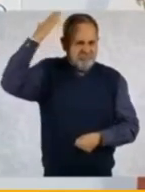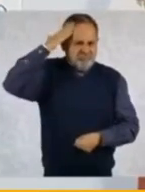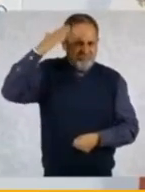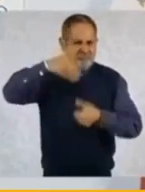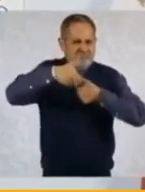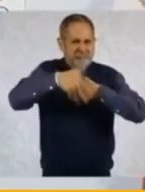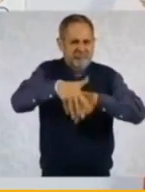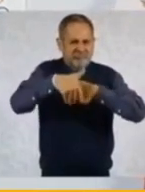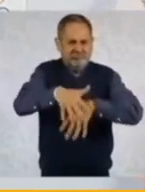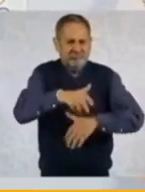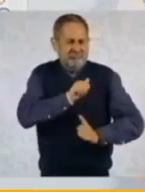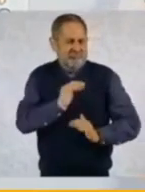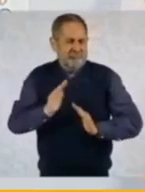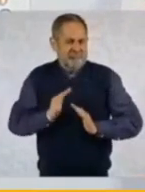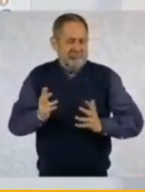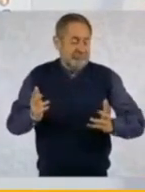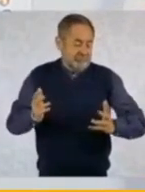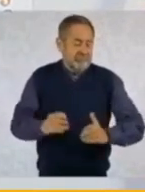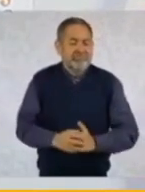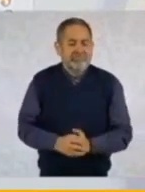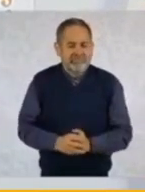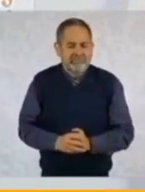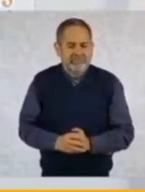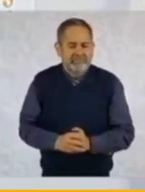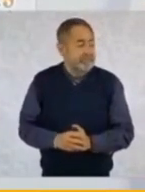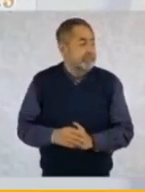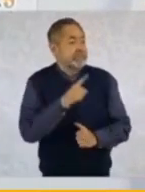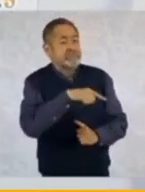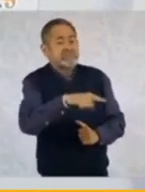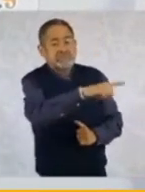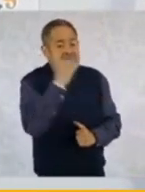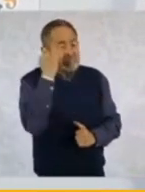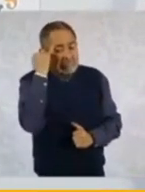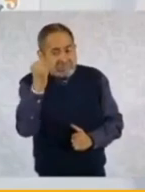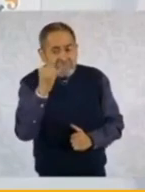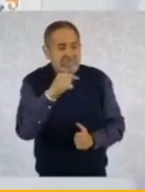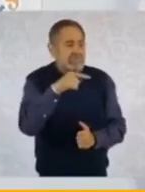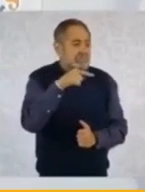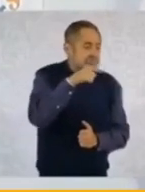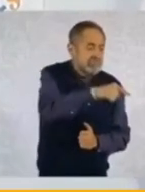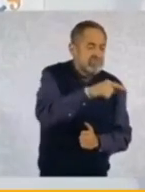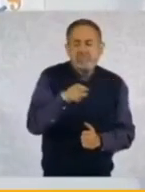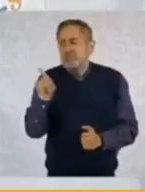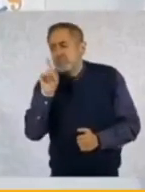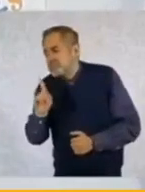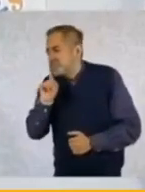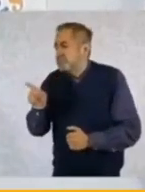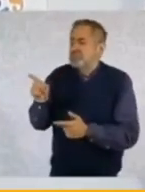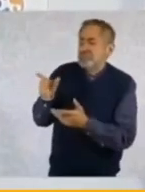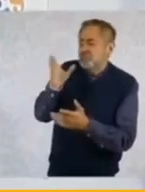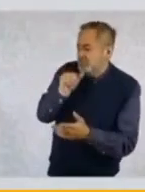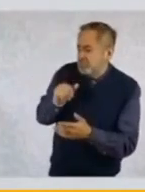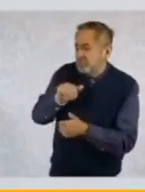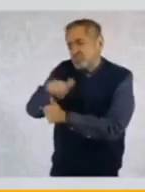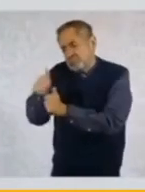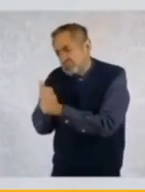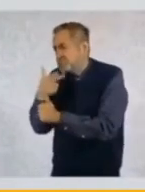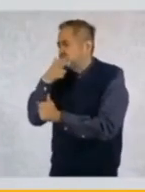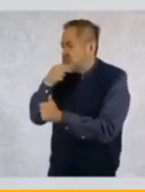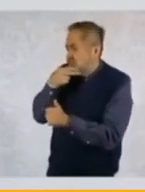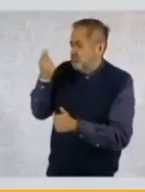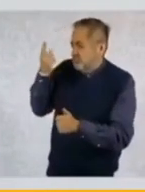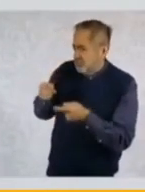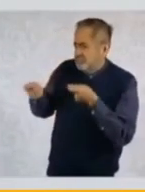de que las mujeres no tenemos capacidad y que siempre tiene que haber un hombre atrás diciéndonos qué es lo que